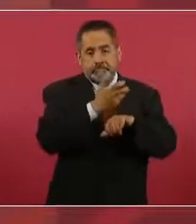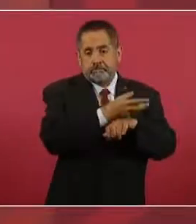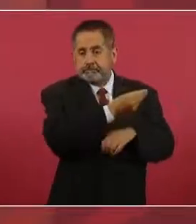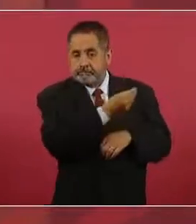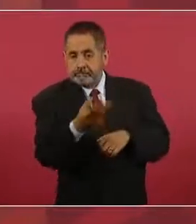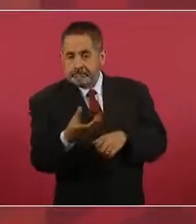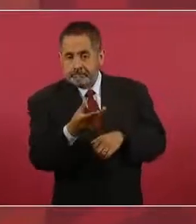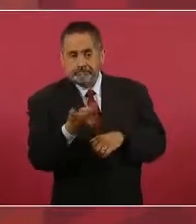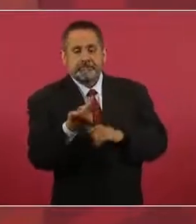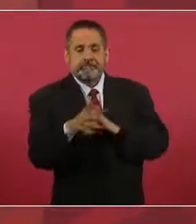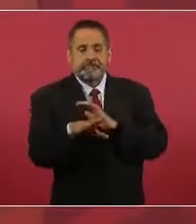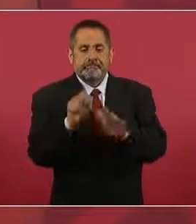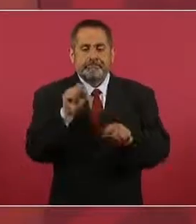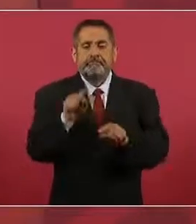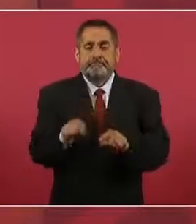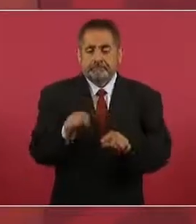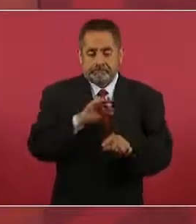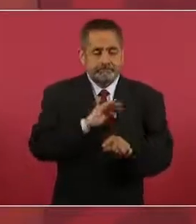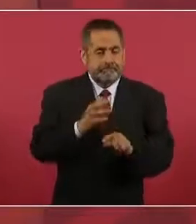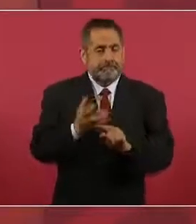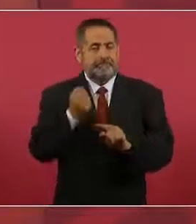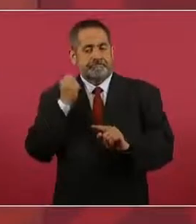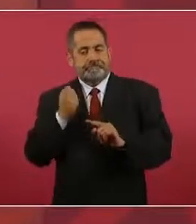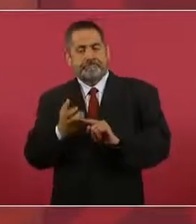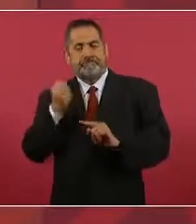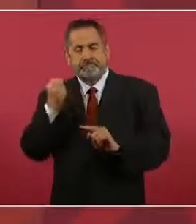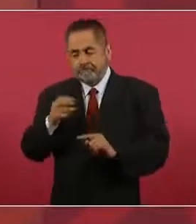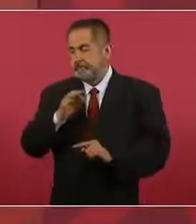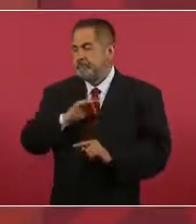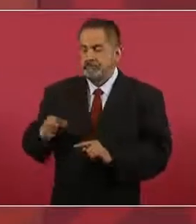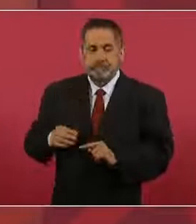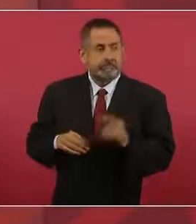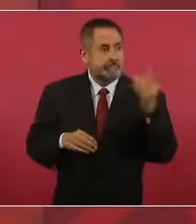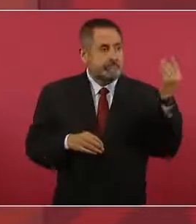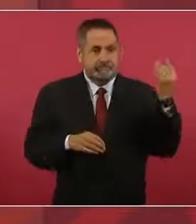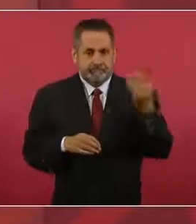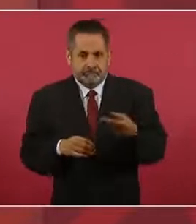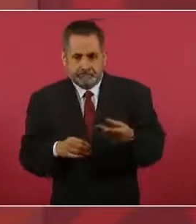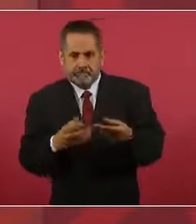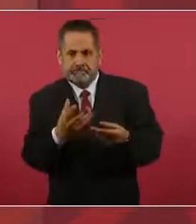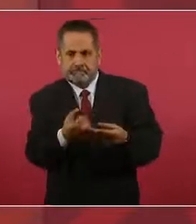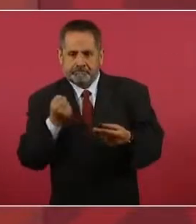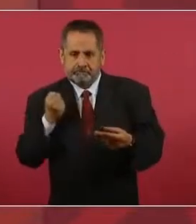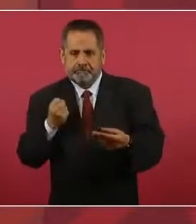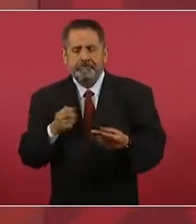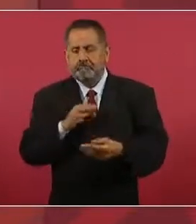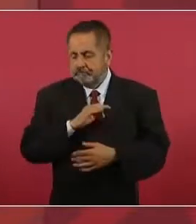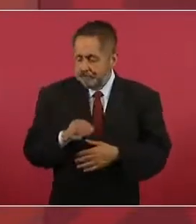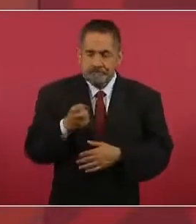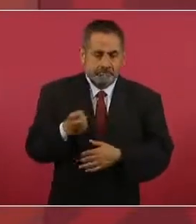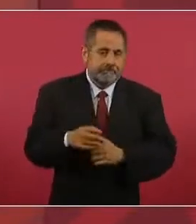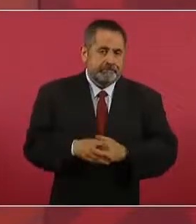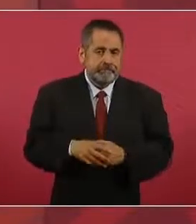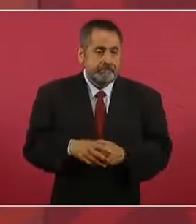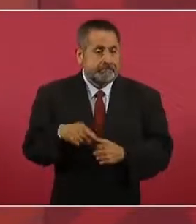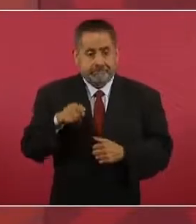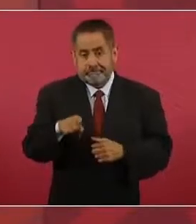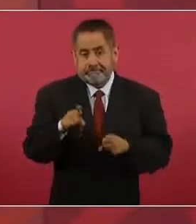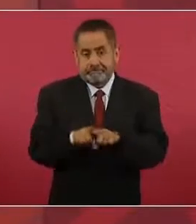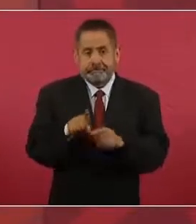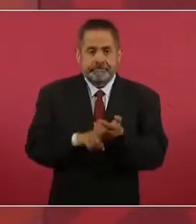fortalecer para que pueda recibir remesas. Y Telecom